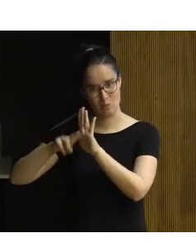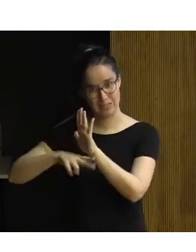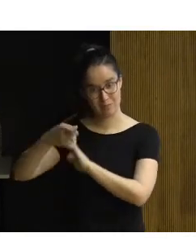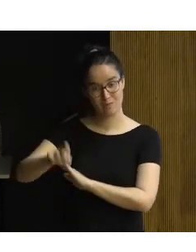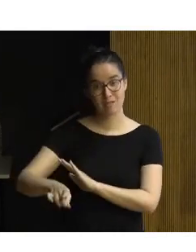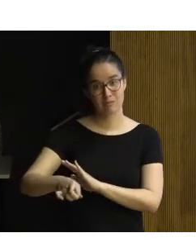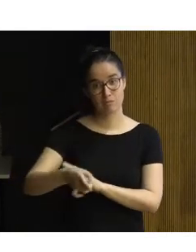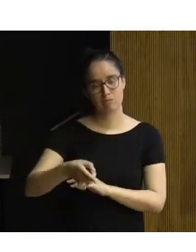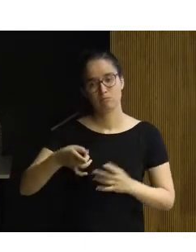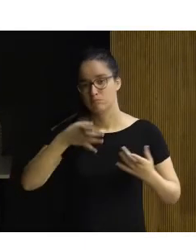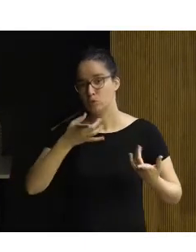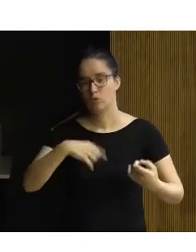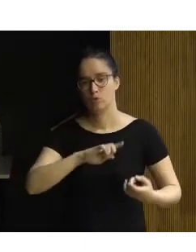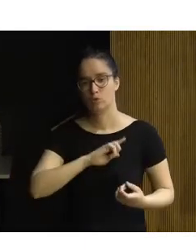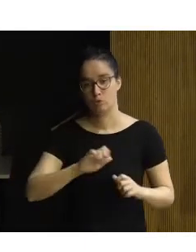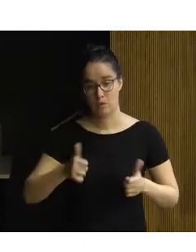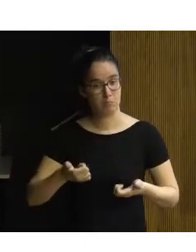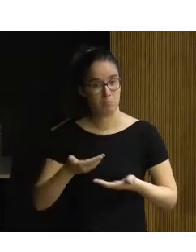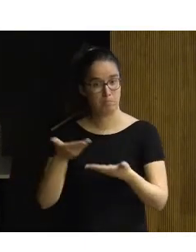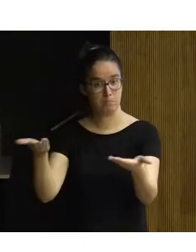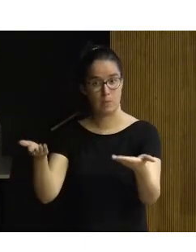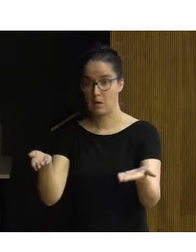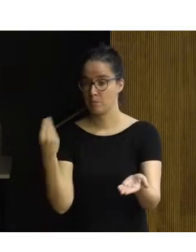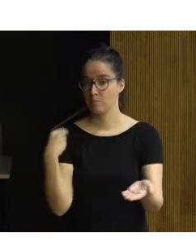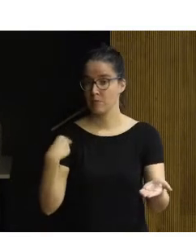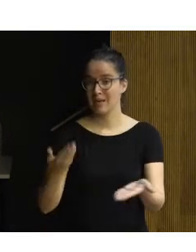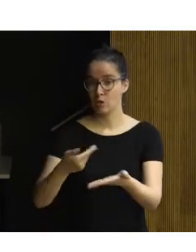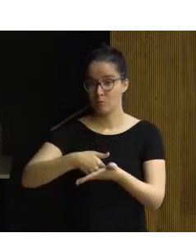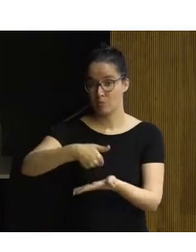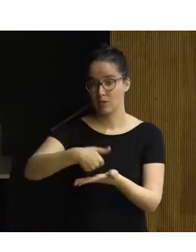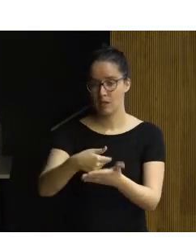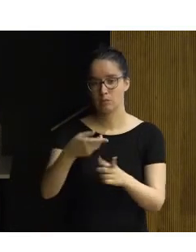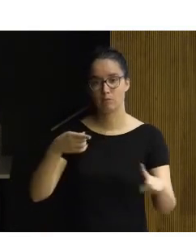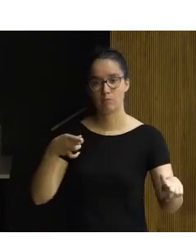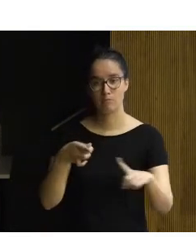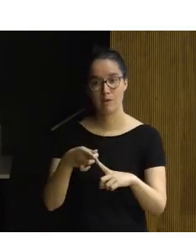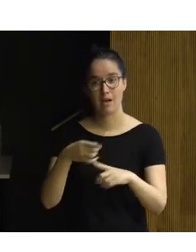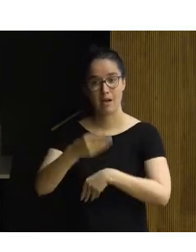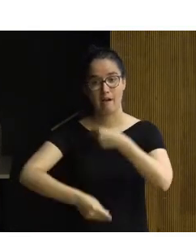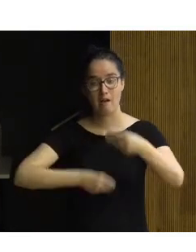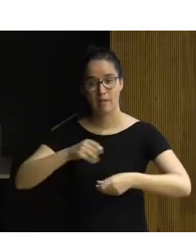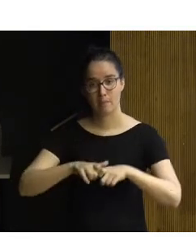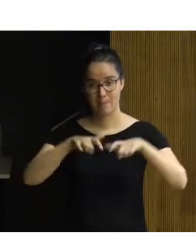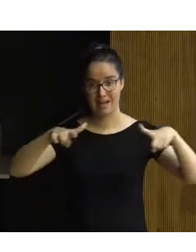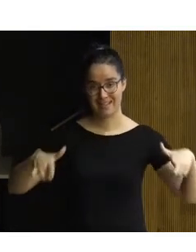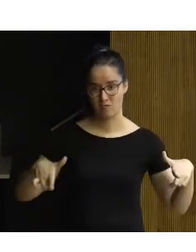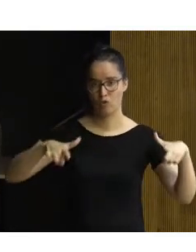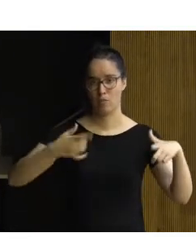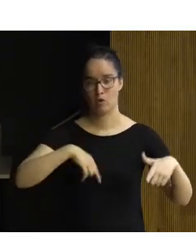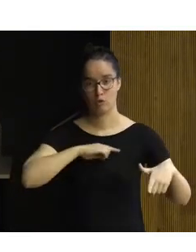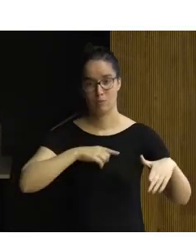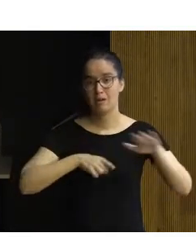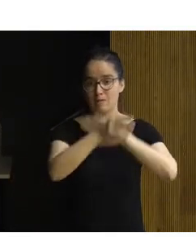ello, nos ponemos a vuestra disposición para hacer de plataforma, para